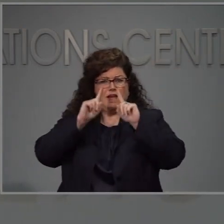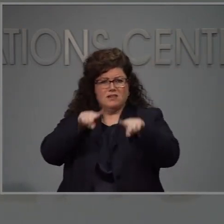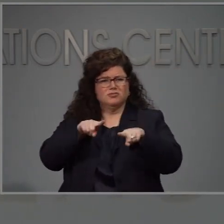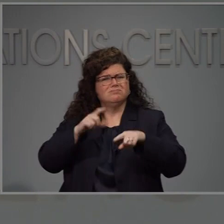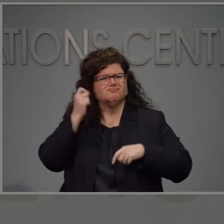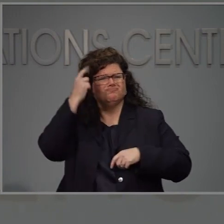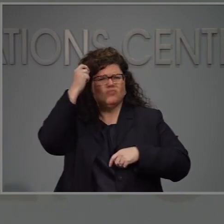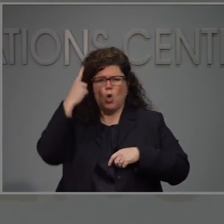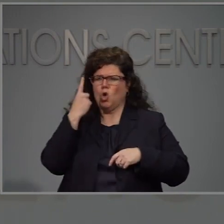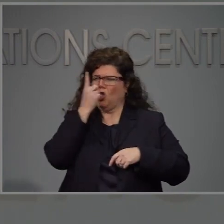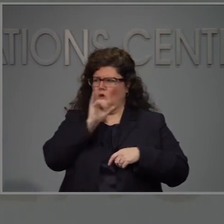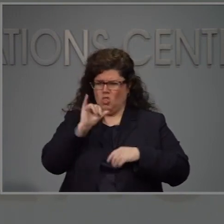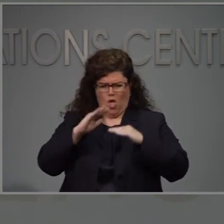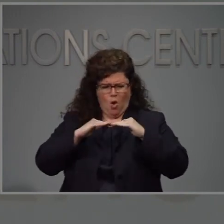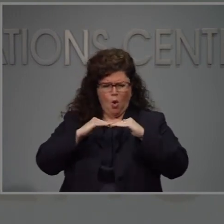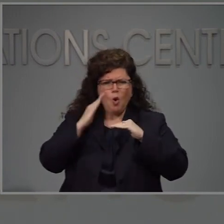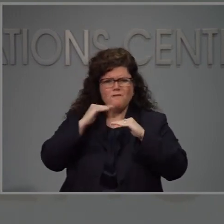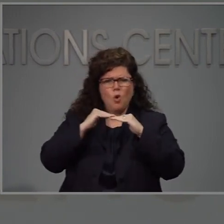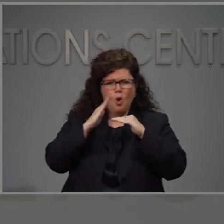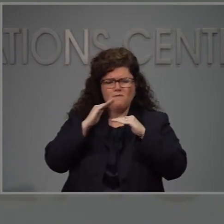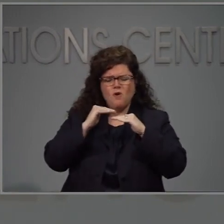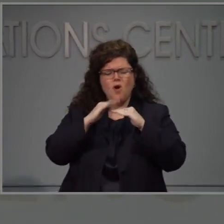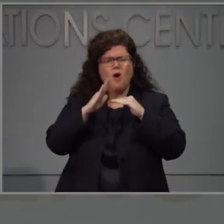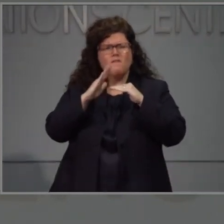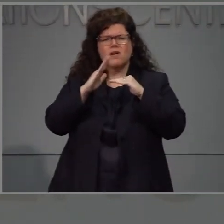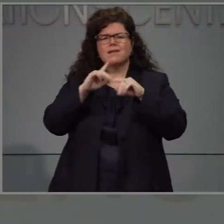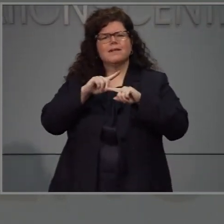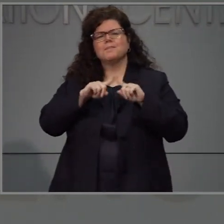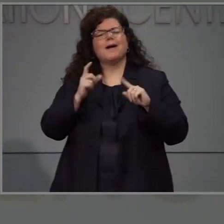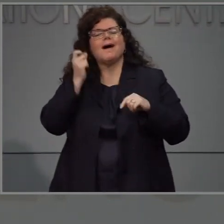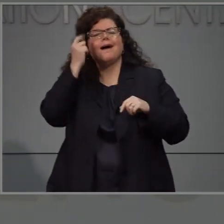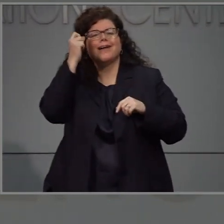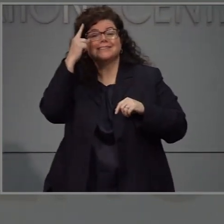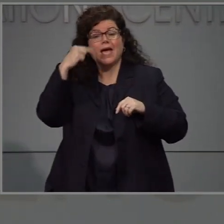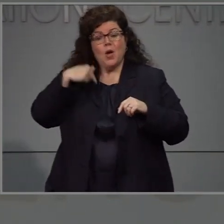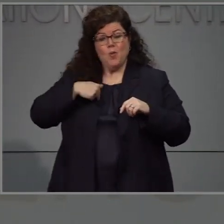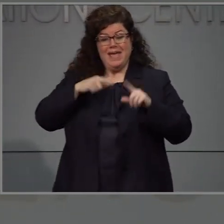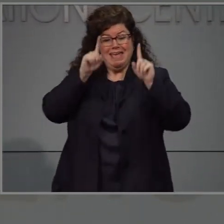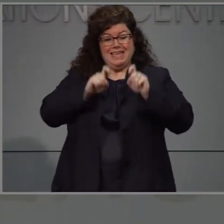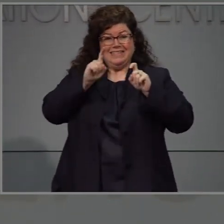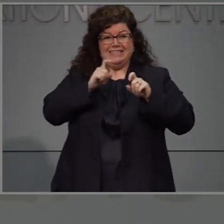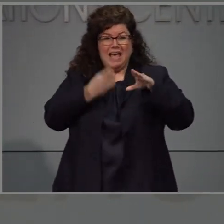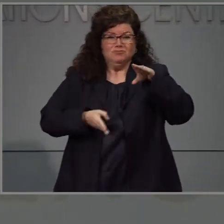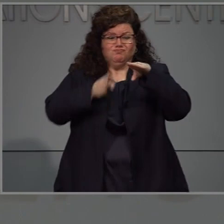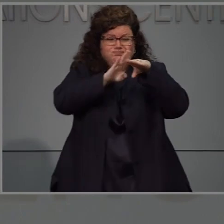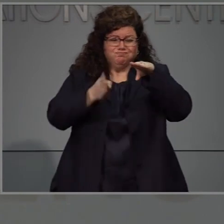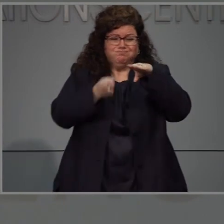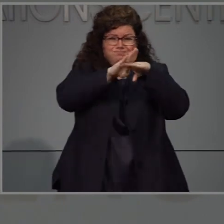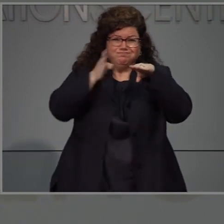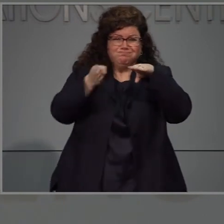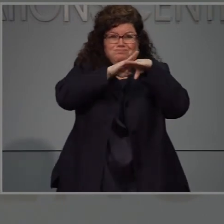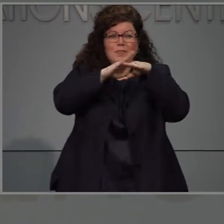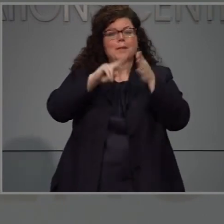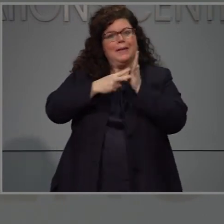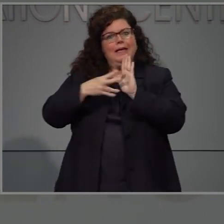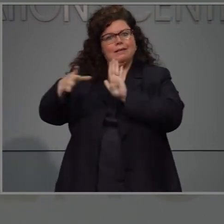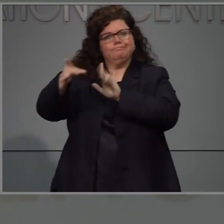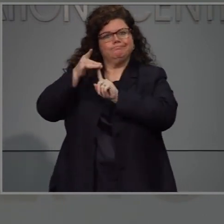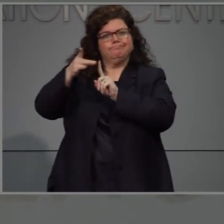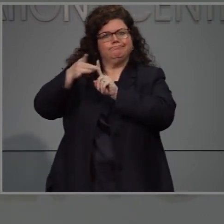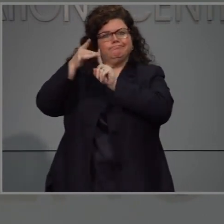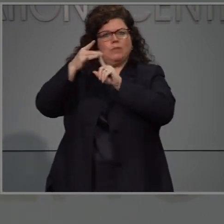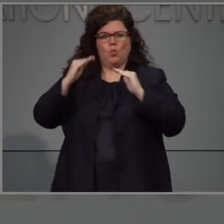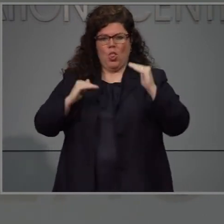Tenemos una cifra constante del porcentaje de casos positivos. No nos gusta que esas cifras aumente.